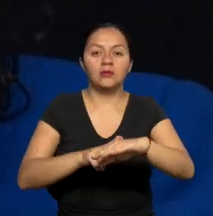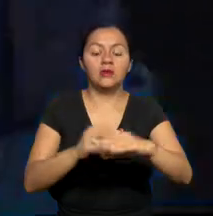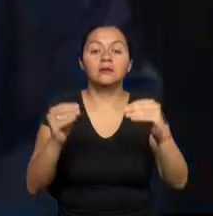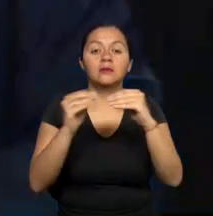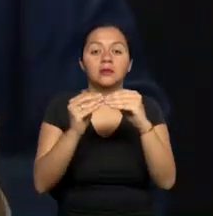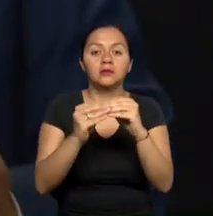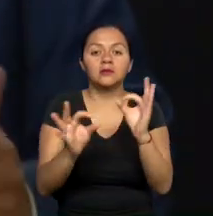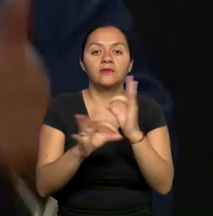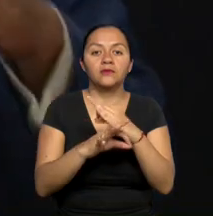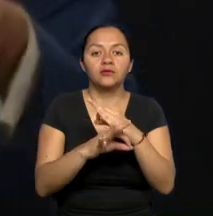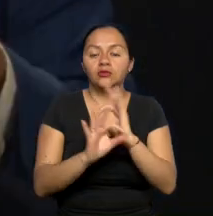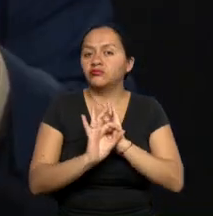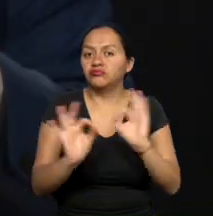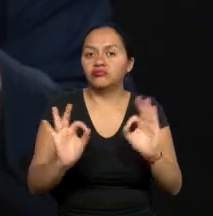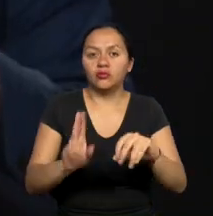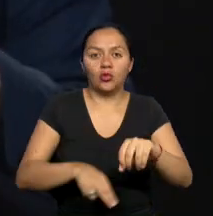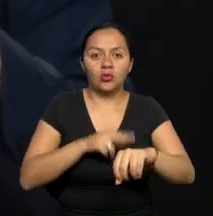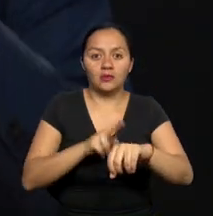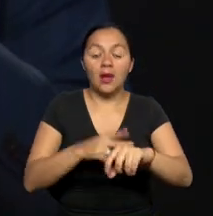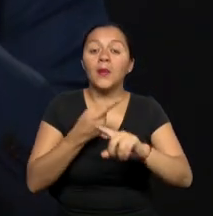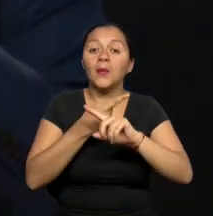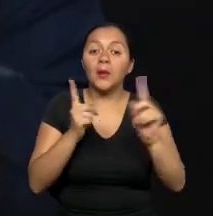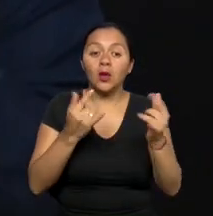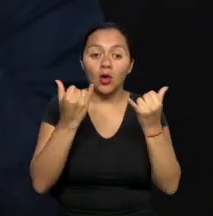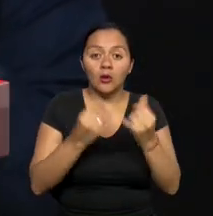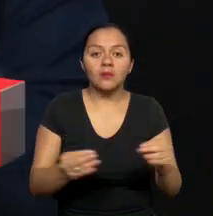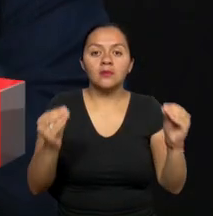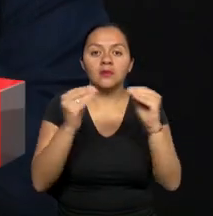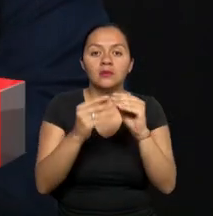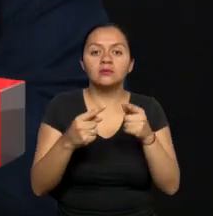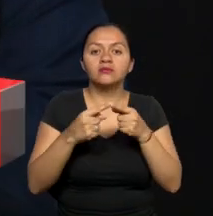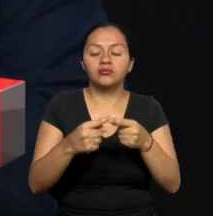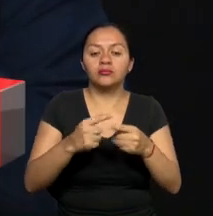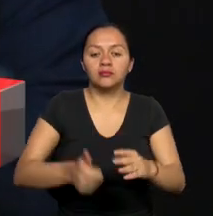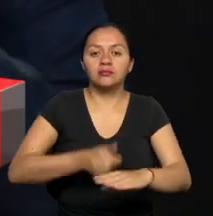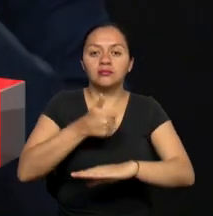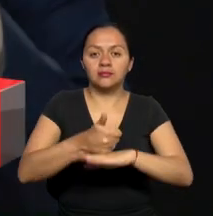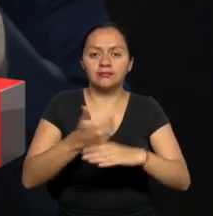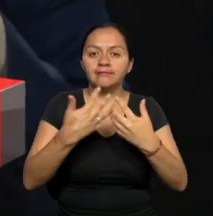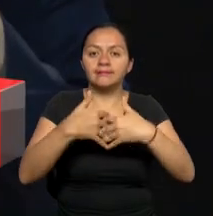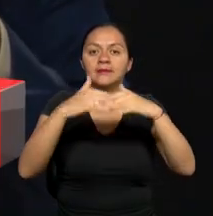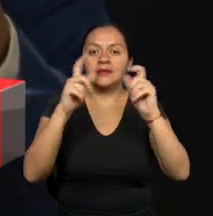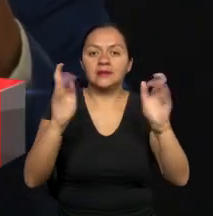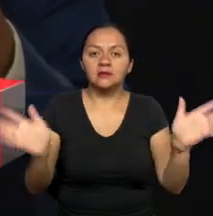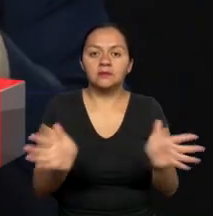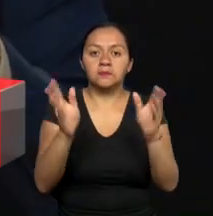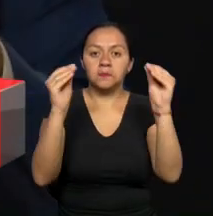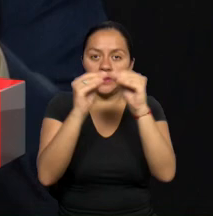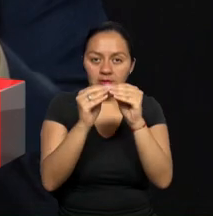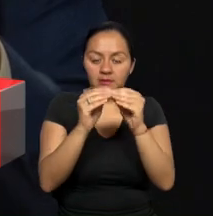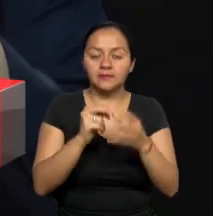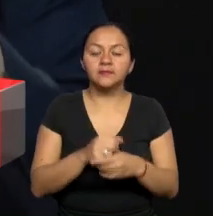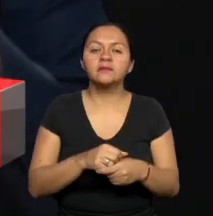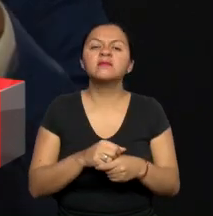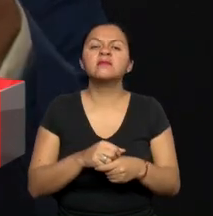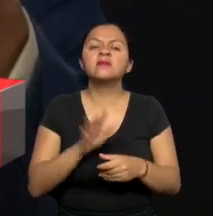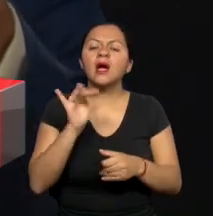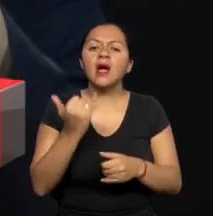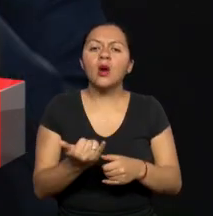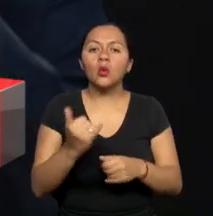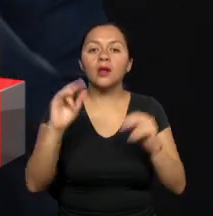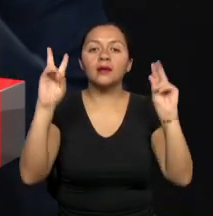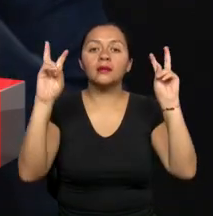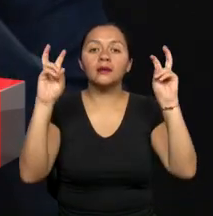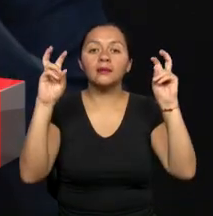ejerciendo sus funciones normalmente, más aún ahora en esta dirección ejecutiva repotenciándolo. ¿Qué es lo que ha pasado con el tema de las